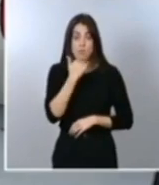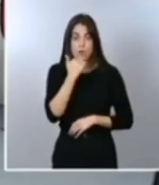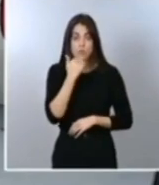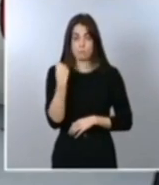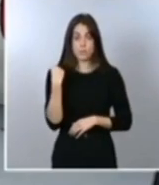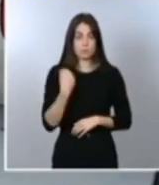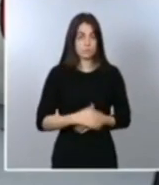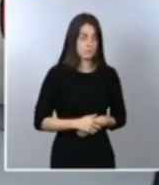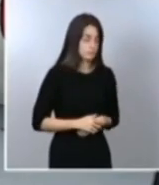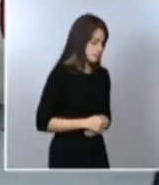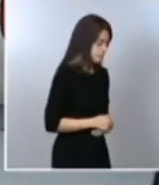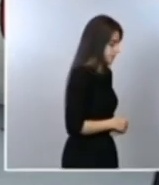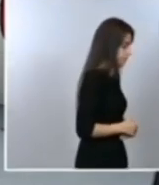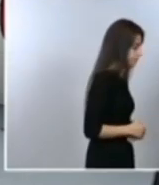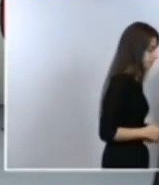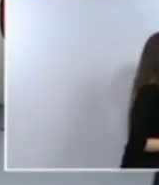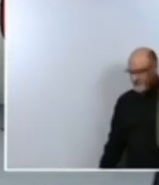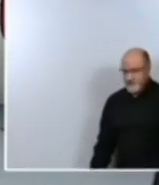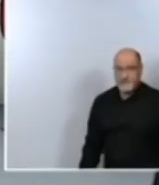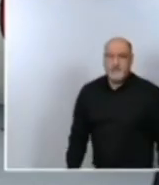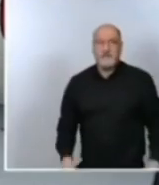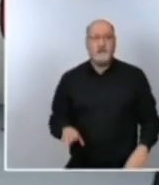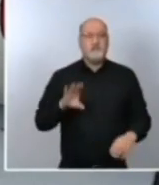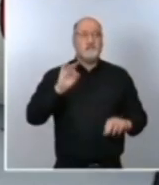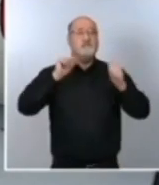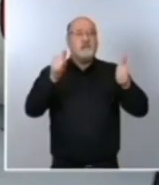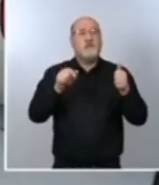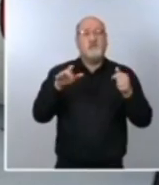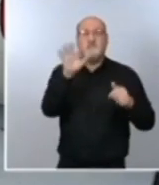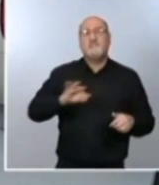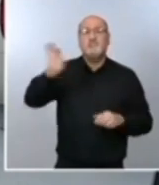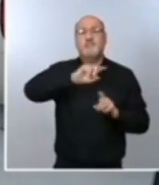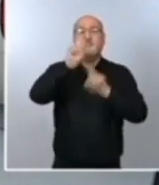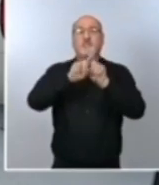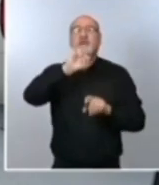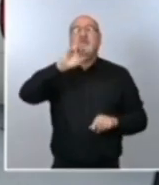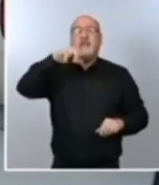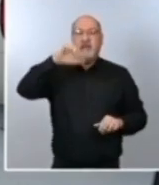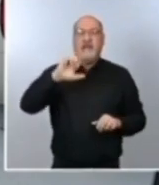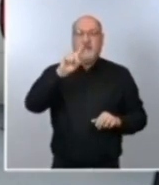Sí, comenzamos el turno de preguntas con Irene Díaz, de Telebilbao.